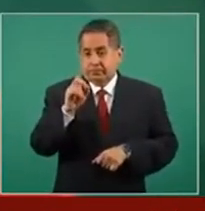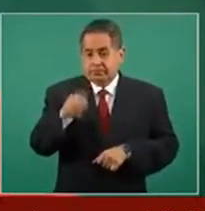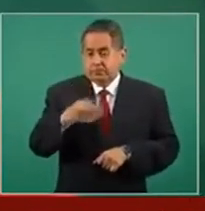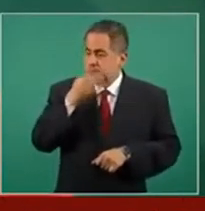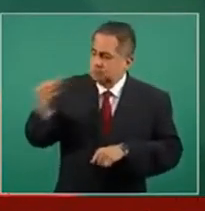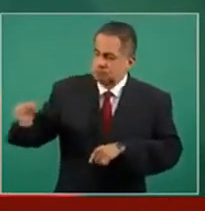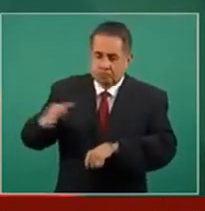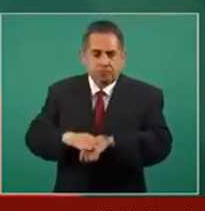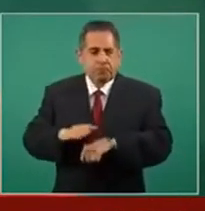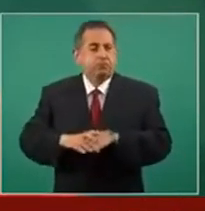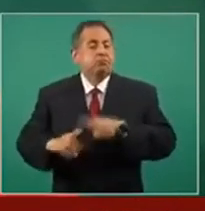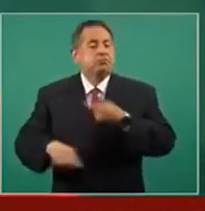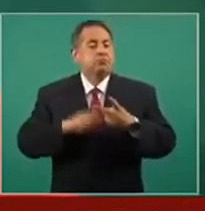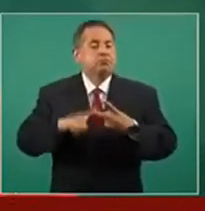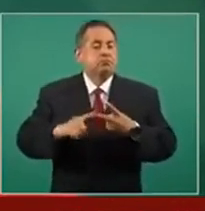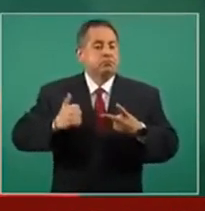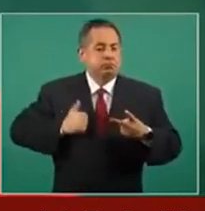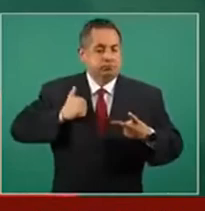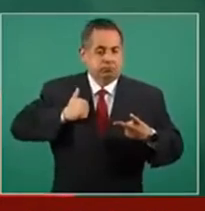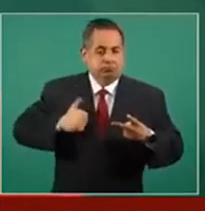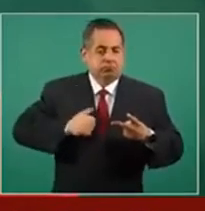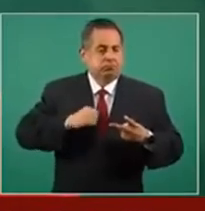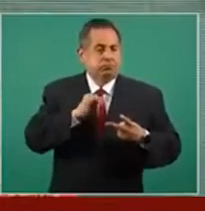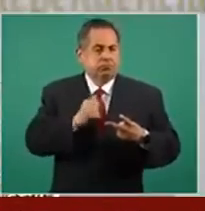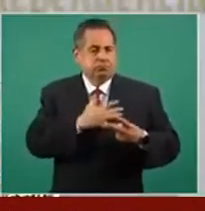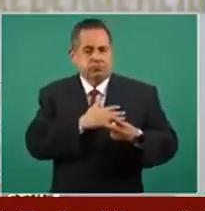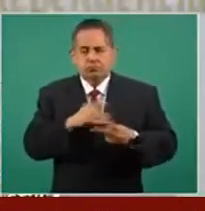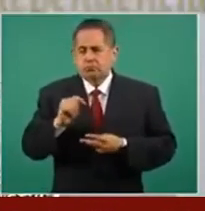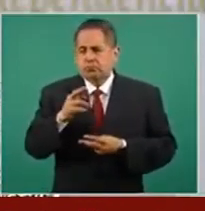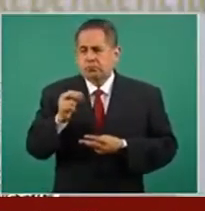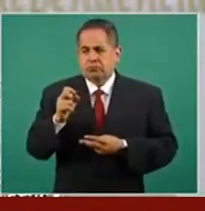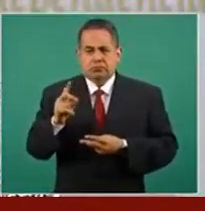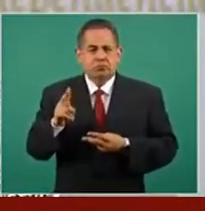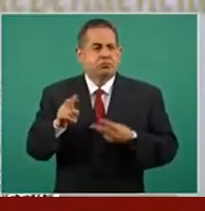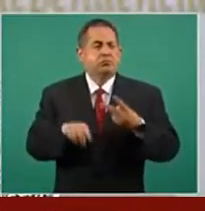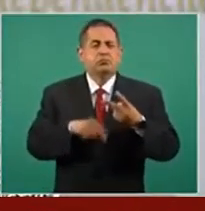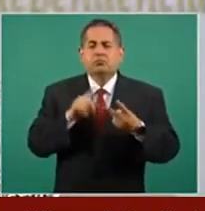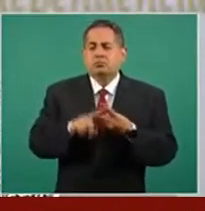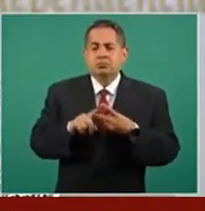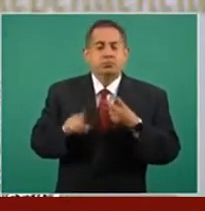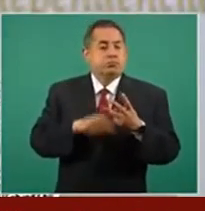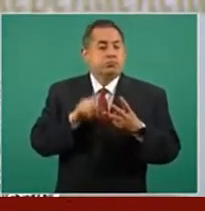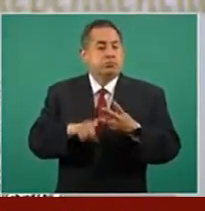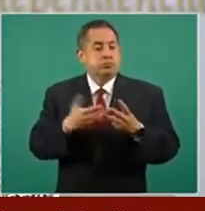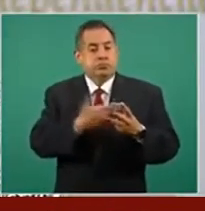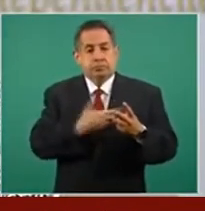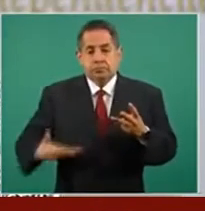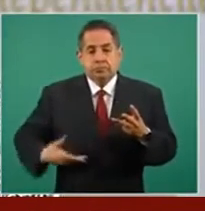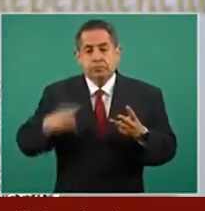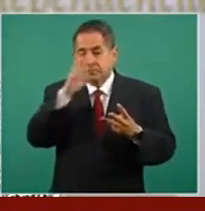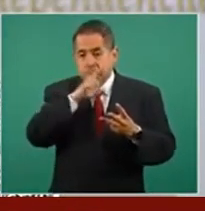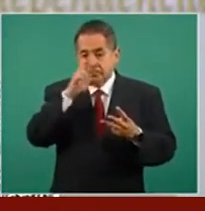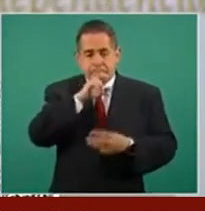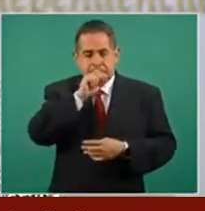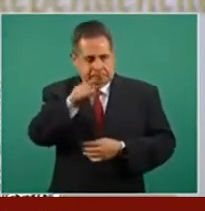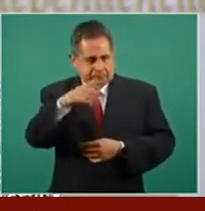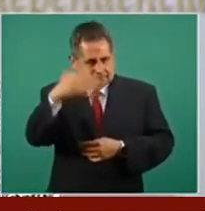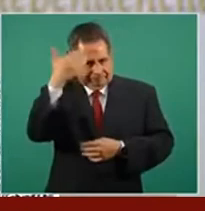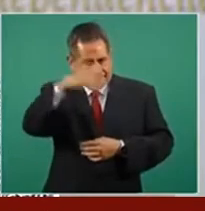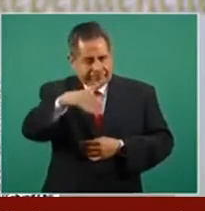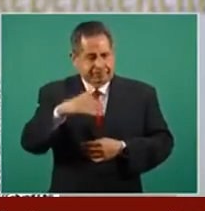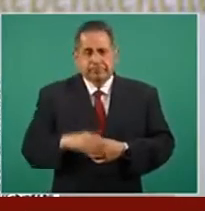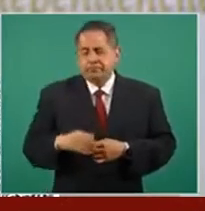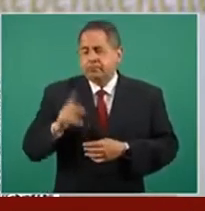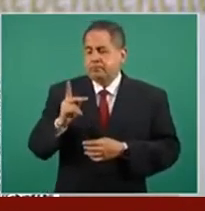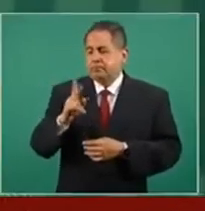el primer ministro de Canadá, Justin Trudeau, inclusive el presidente de Rusia, quien, como ustedes saben, Vladimir